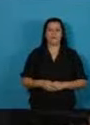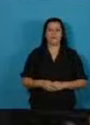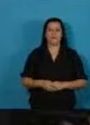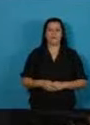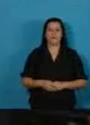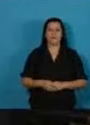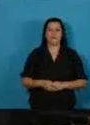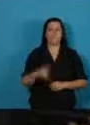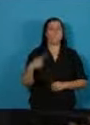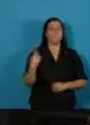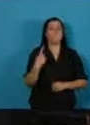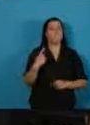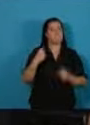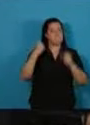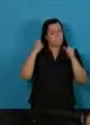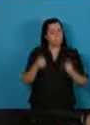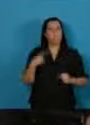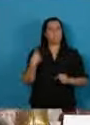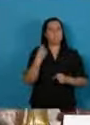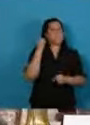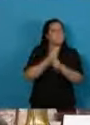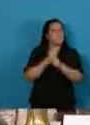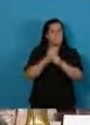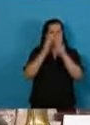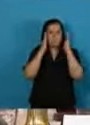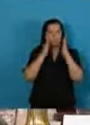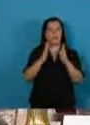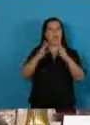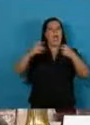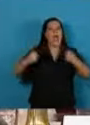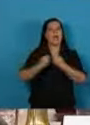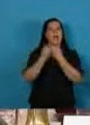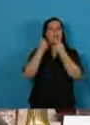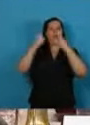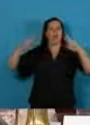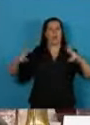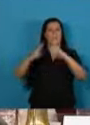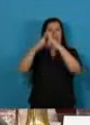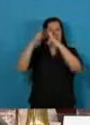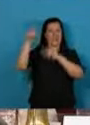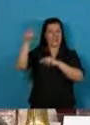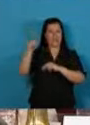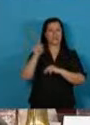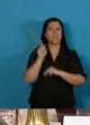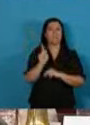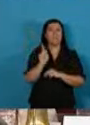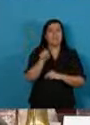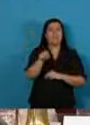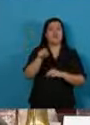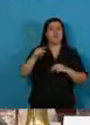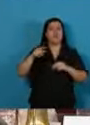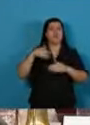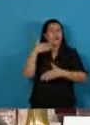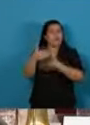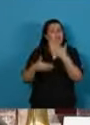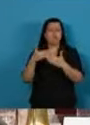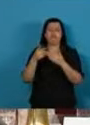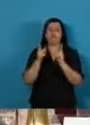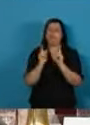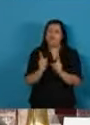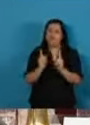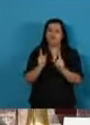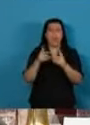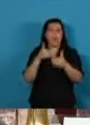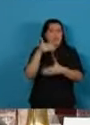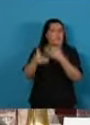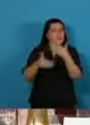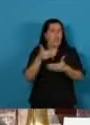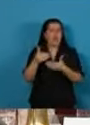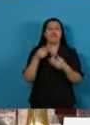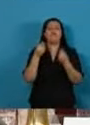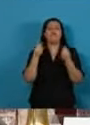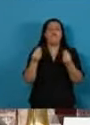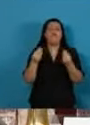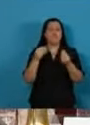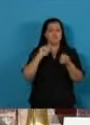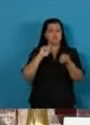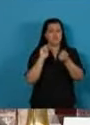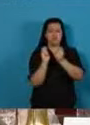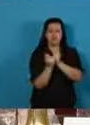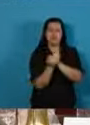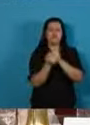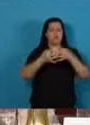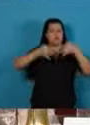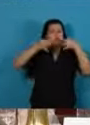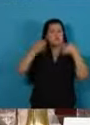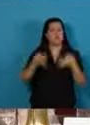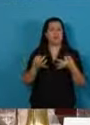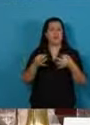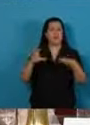Reafirmamos nuestro compromiso con el Acuerdo de París, promoviendo el desarrollo integral y sostenible mediante una transición justa